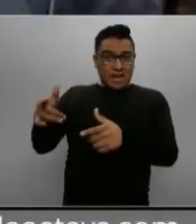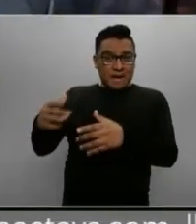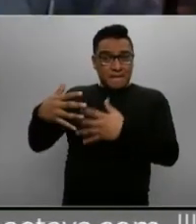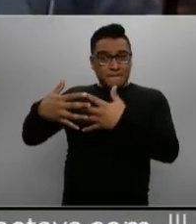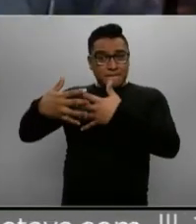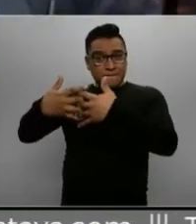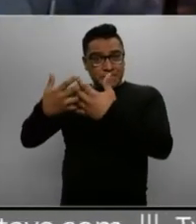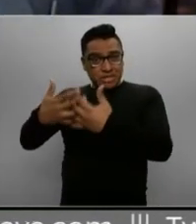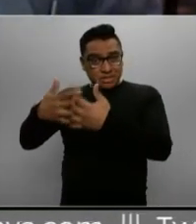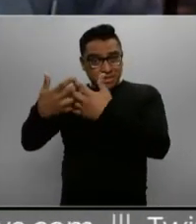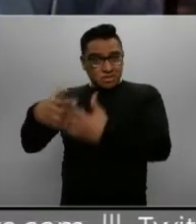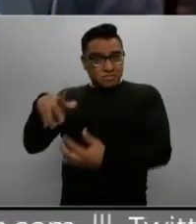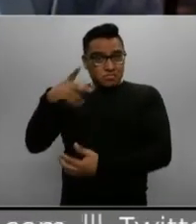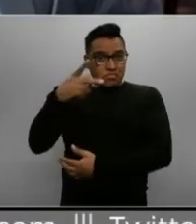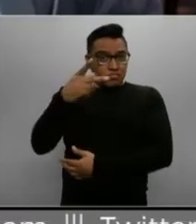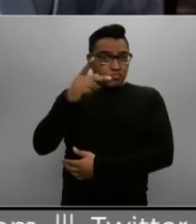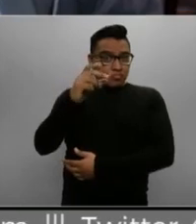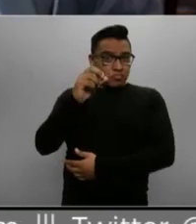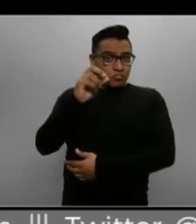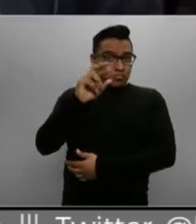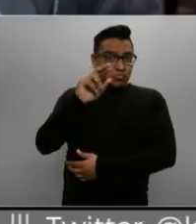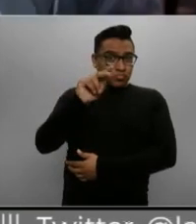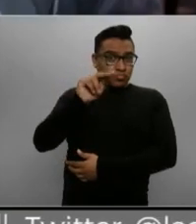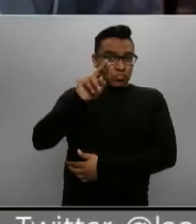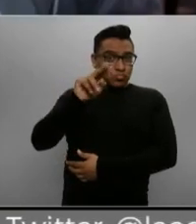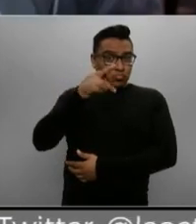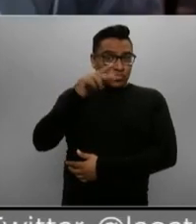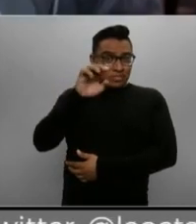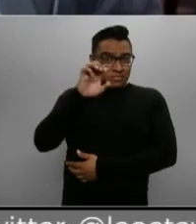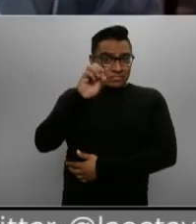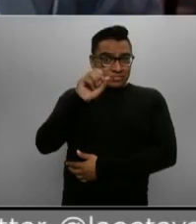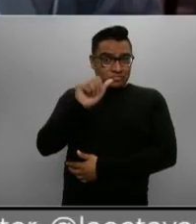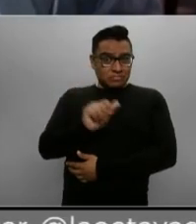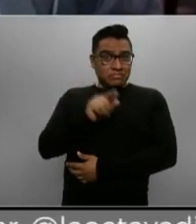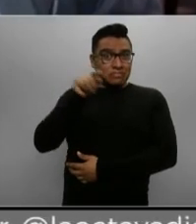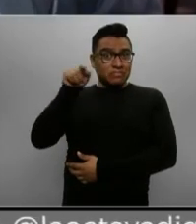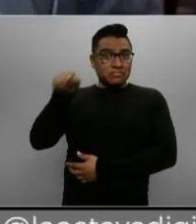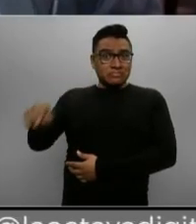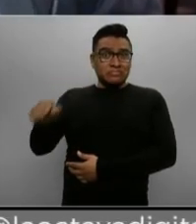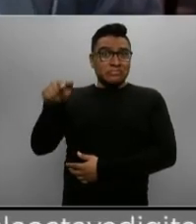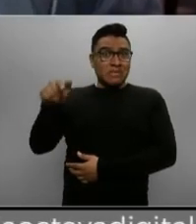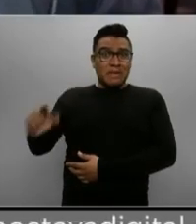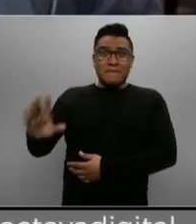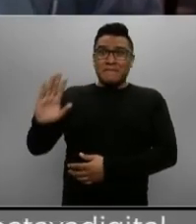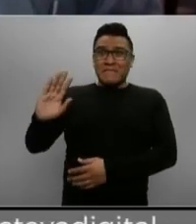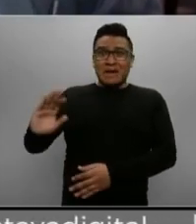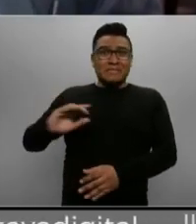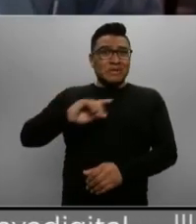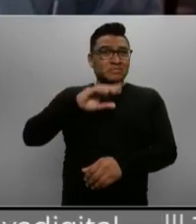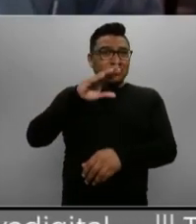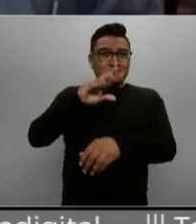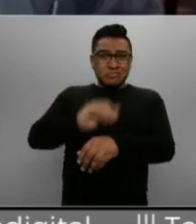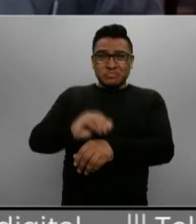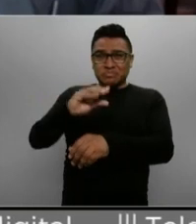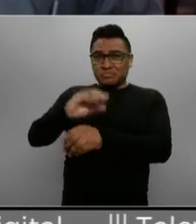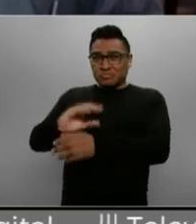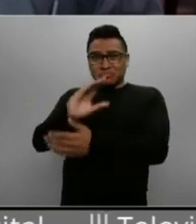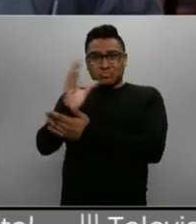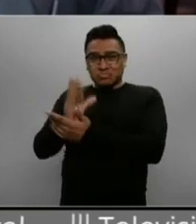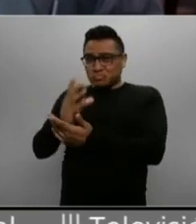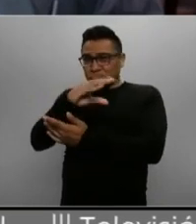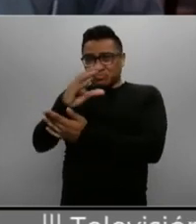es una, fue una de las más beneficiadas en contratos de obra pública durante el